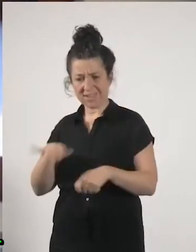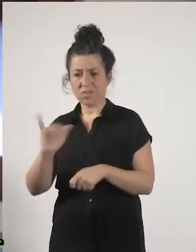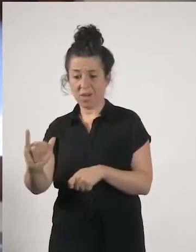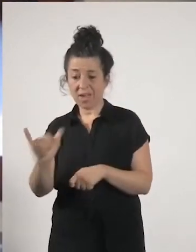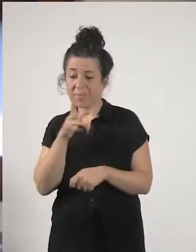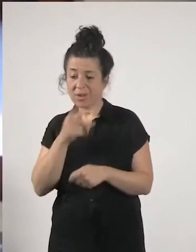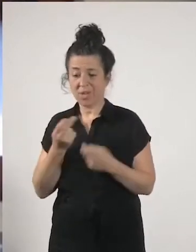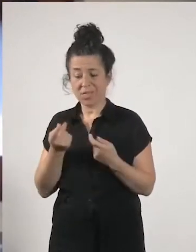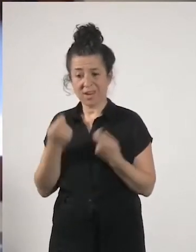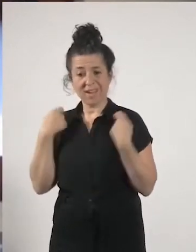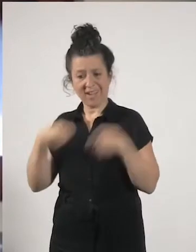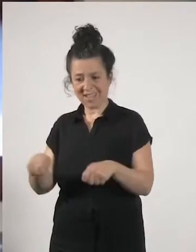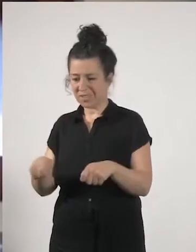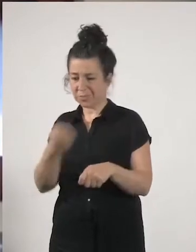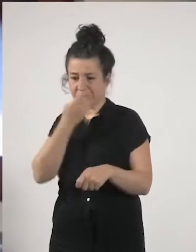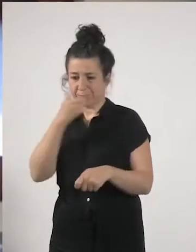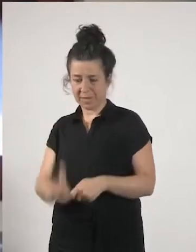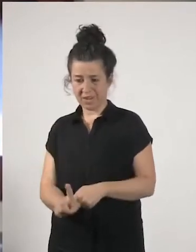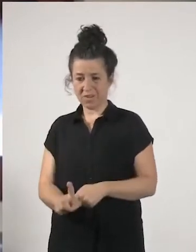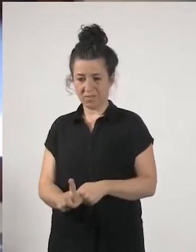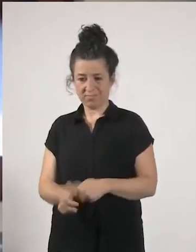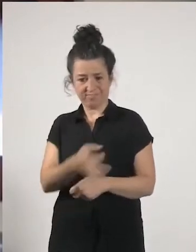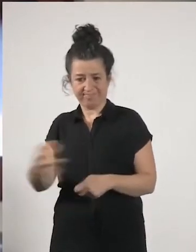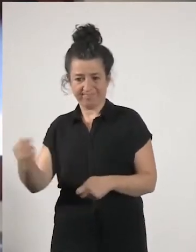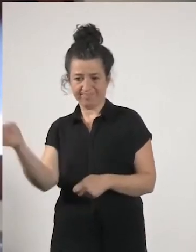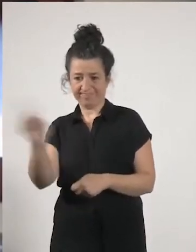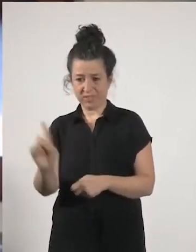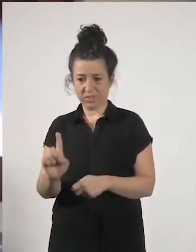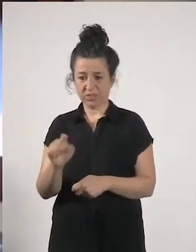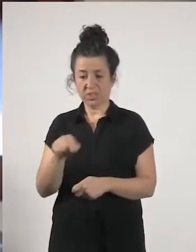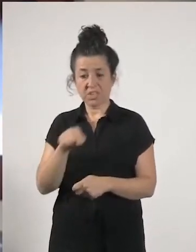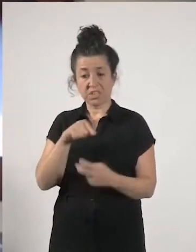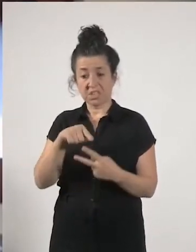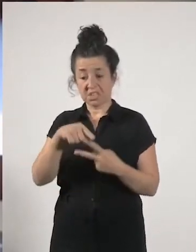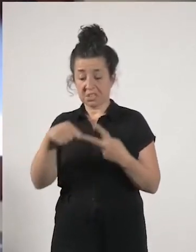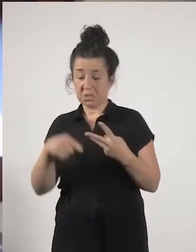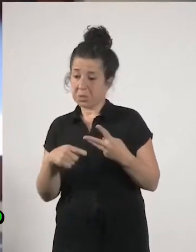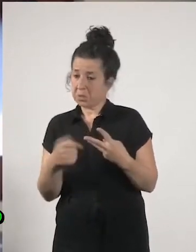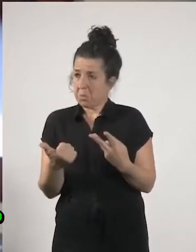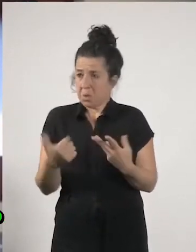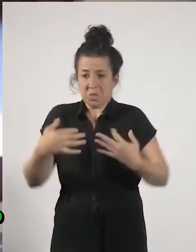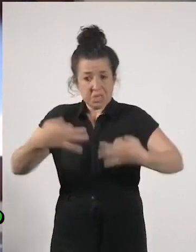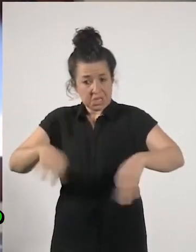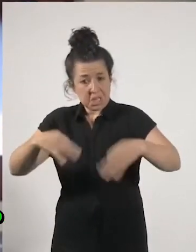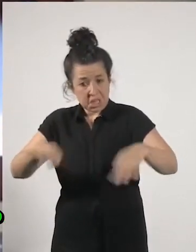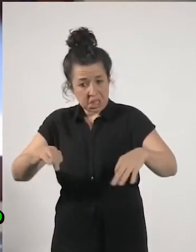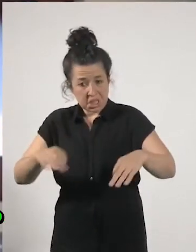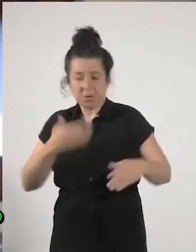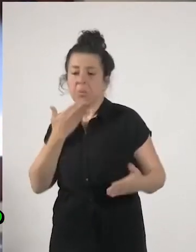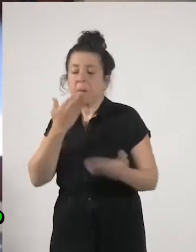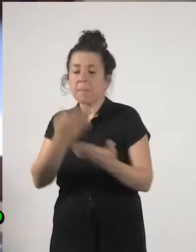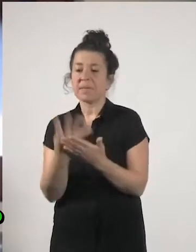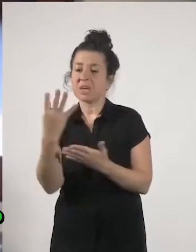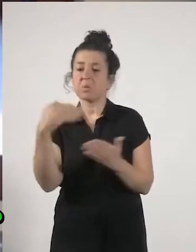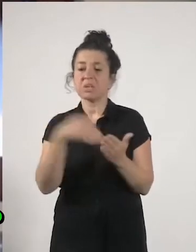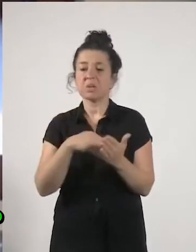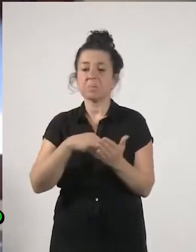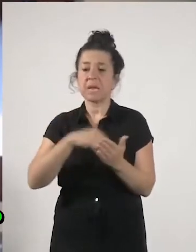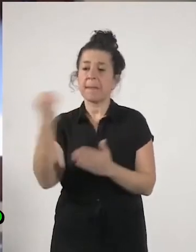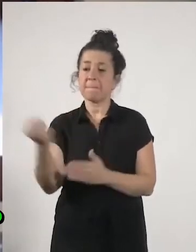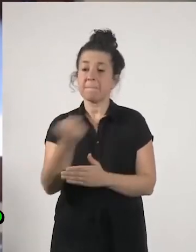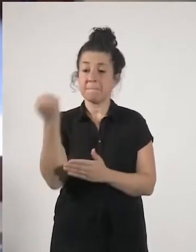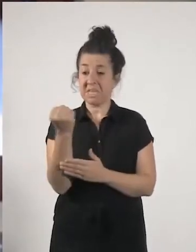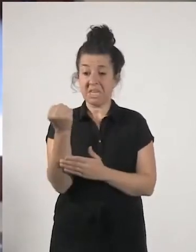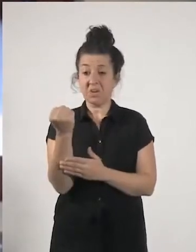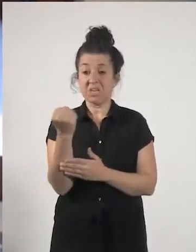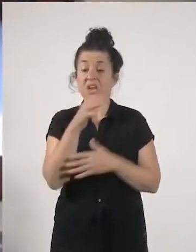empleados entonces yo estas cosas que son modestas pedir 4.000 millones ahora mismo realmente